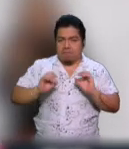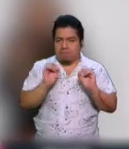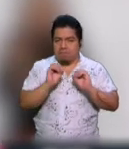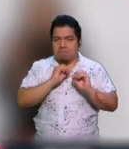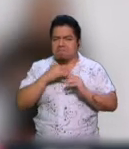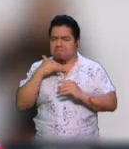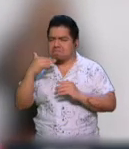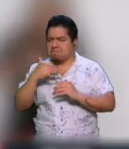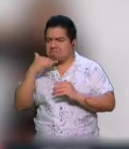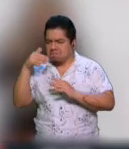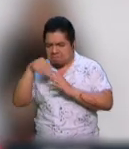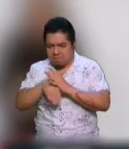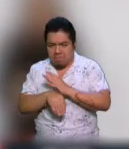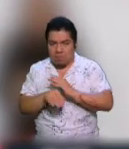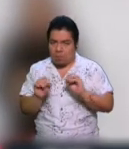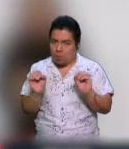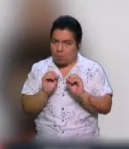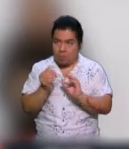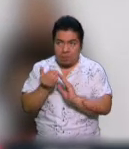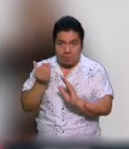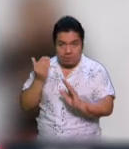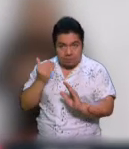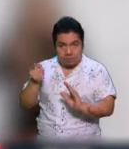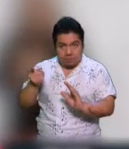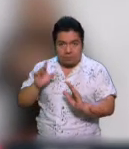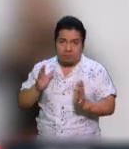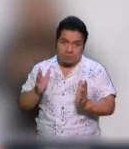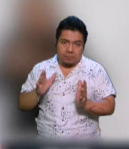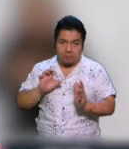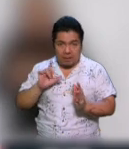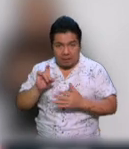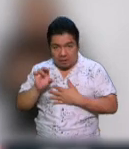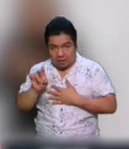los actos de corrupción que se vivieron en el sexenio de Felipe Calderón.